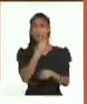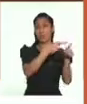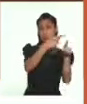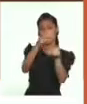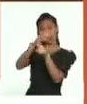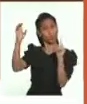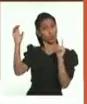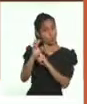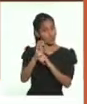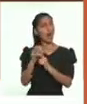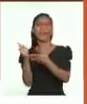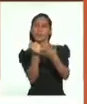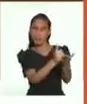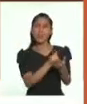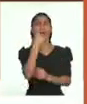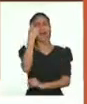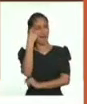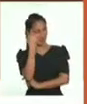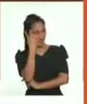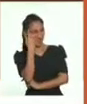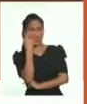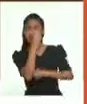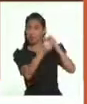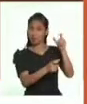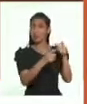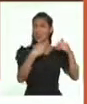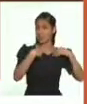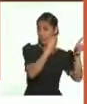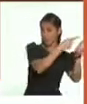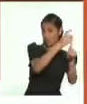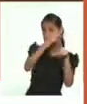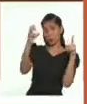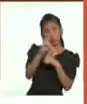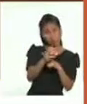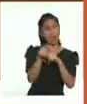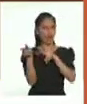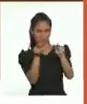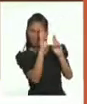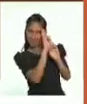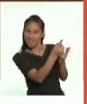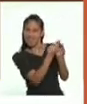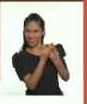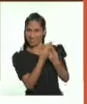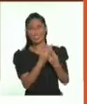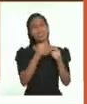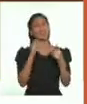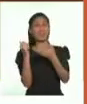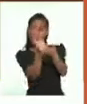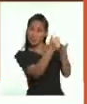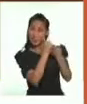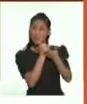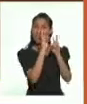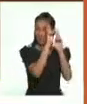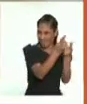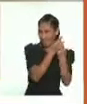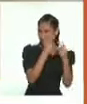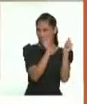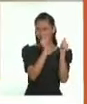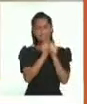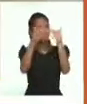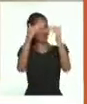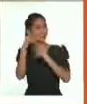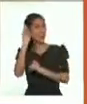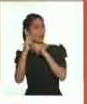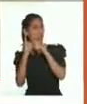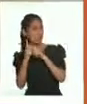cultural, porque nos permite comprender que hay otras culturas diferentes a la nuestra. Y ese es un primer paso para convivir y respetar. Con